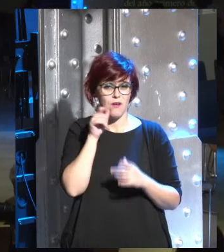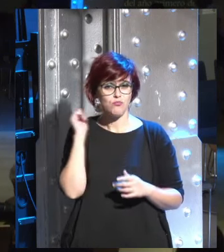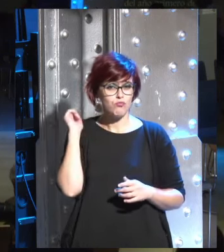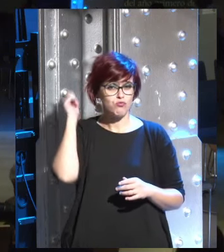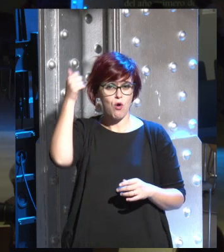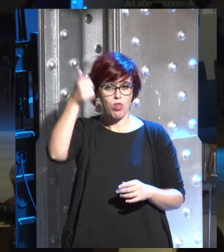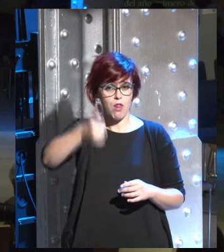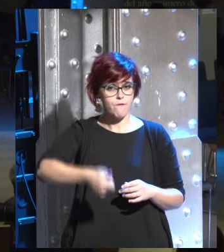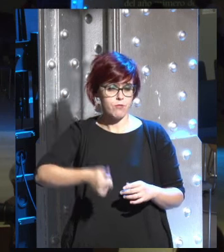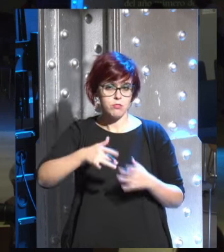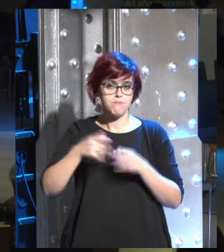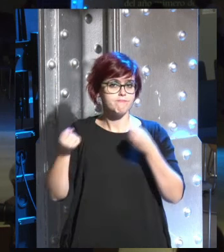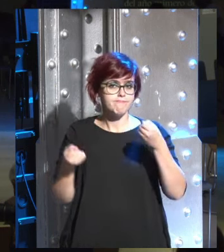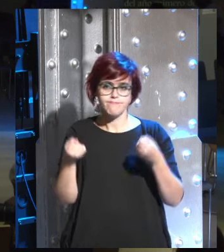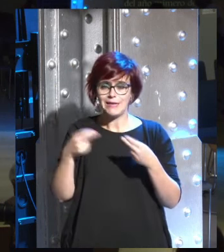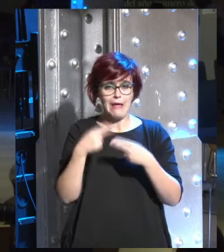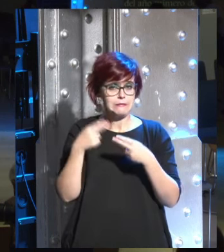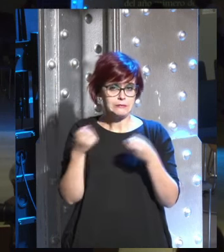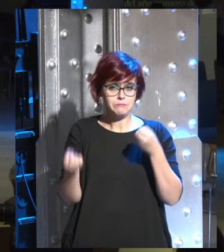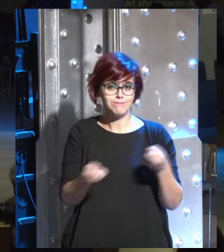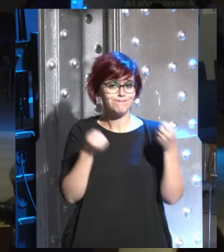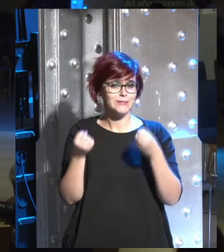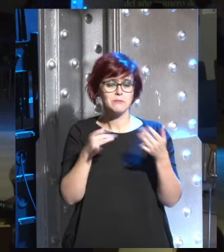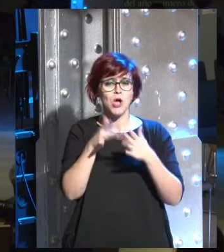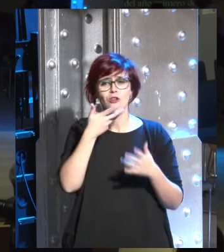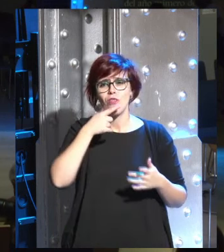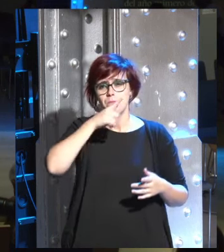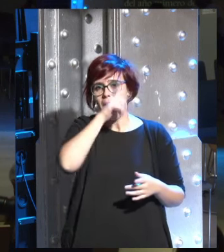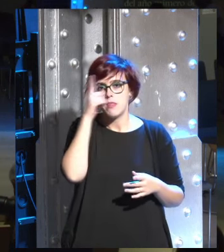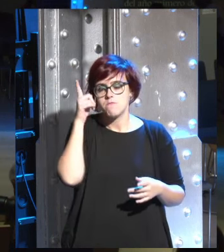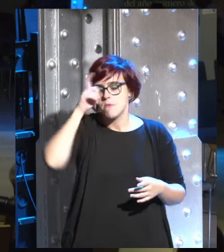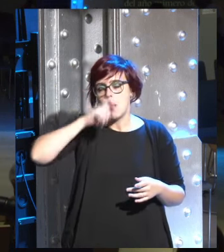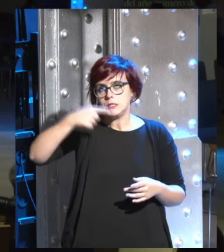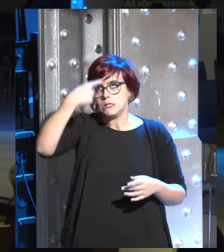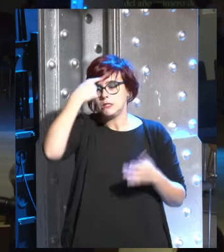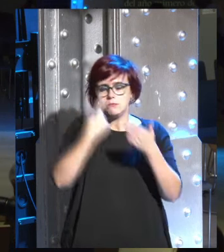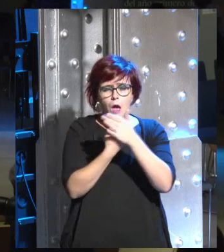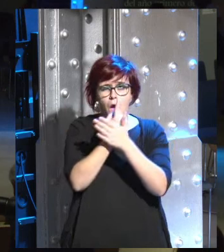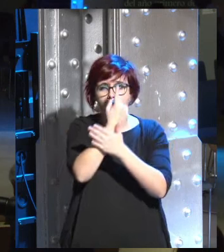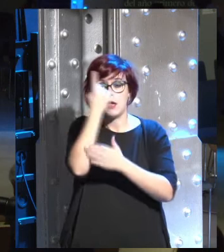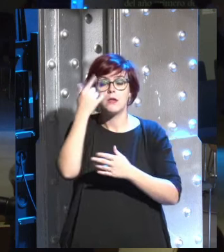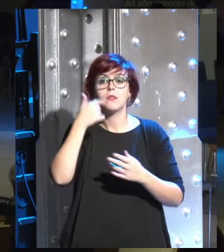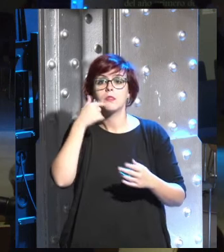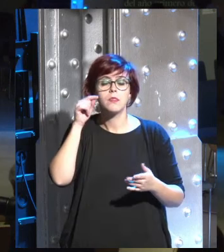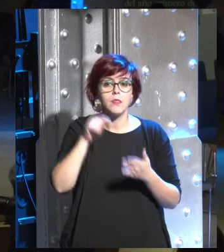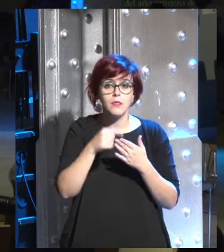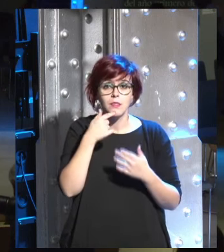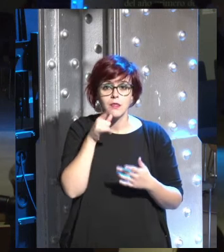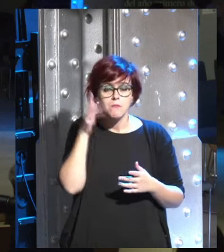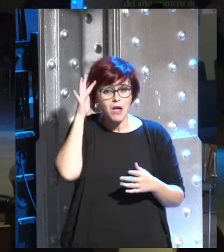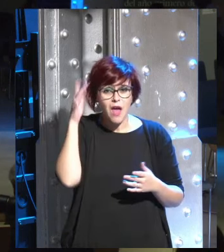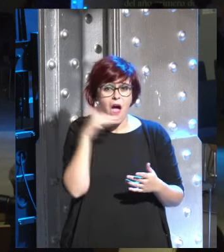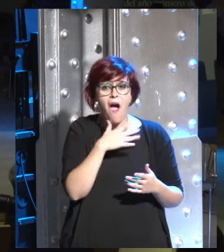ha estado conduciendo su taxi y que conoce las calles de Madrid de memoria y de repente le dicen todas tus